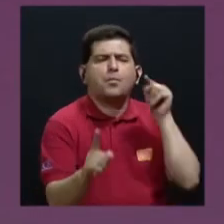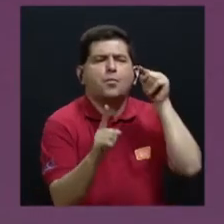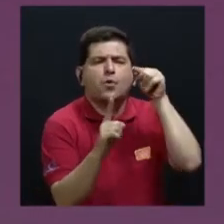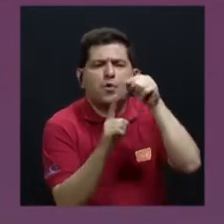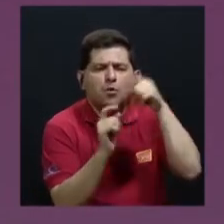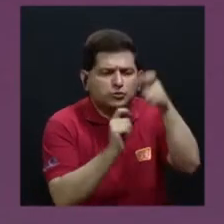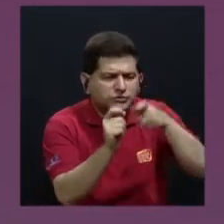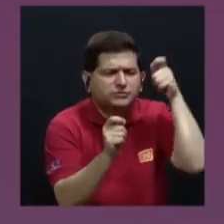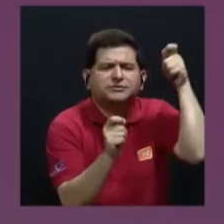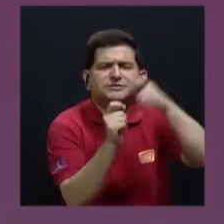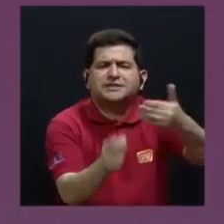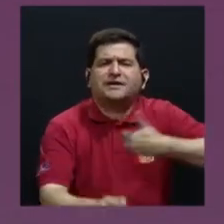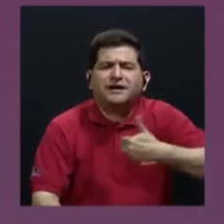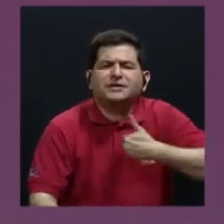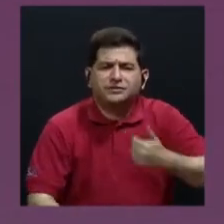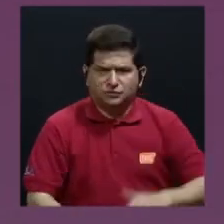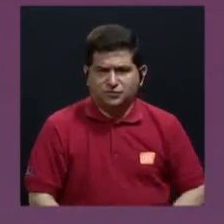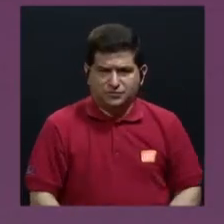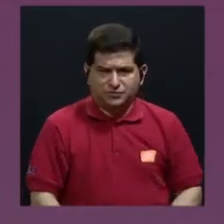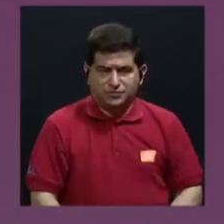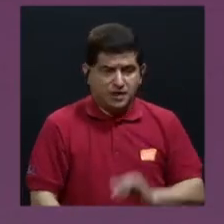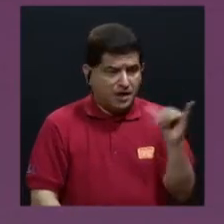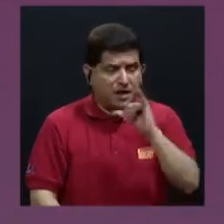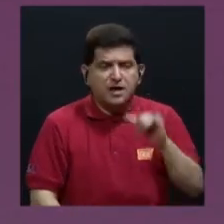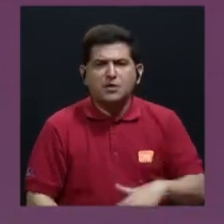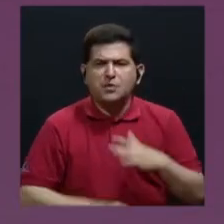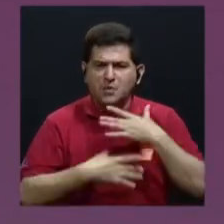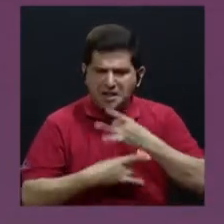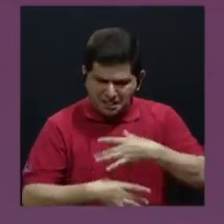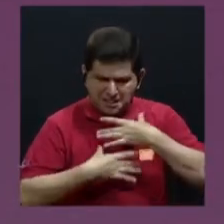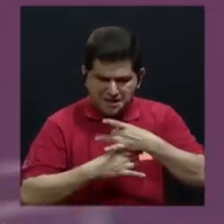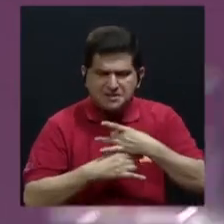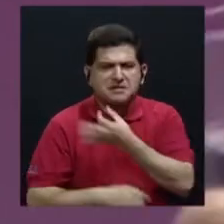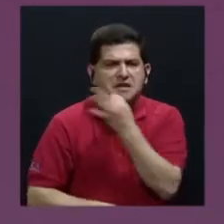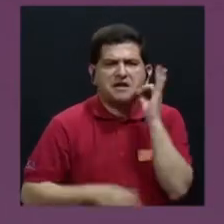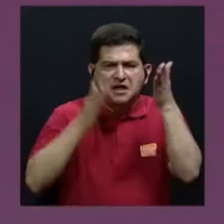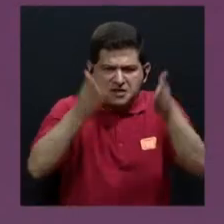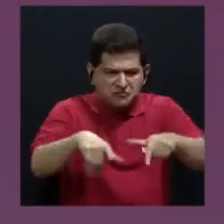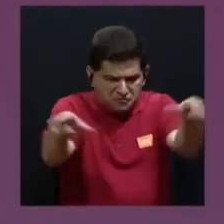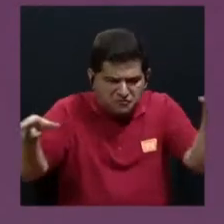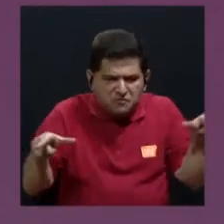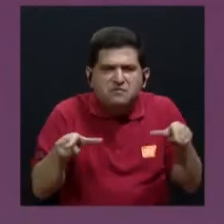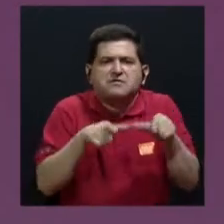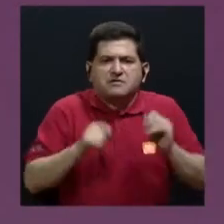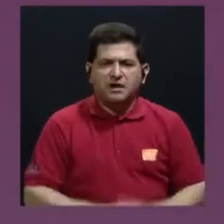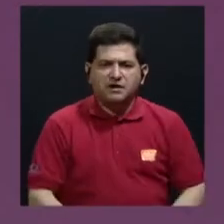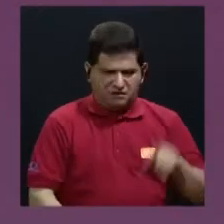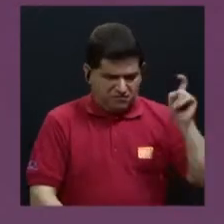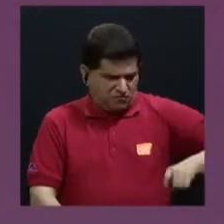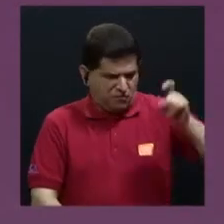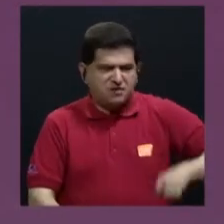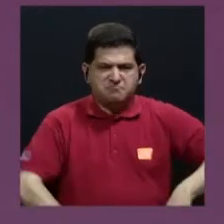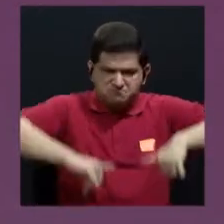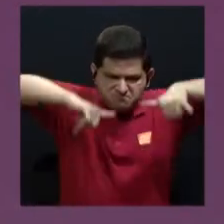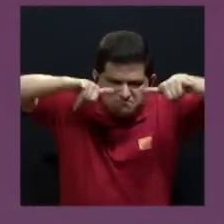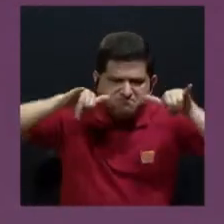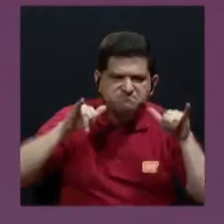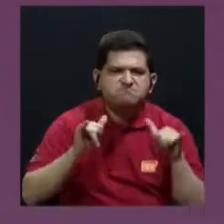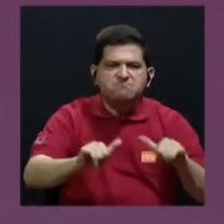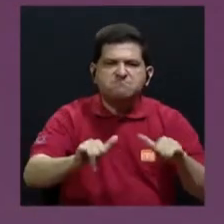muy específicos, ¿verdad?, correspondía también a intereses de finqueros de la región que necesitaban mantener